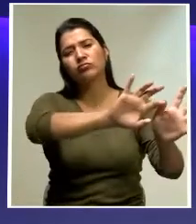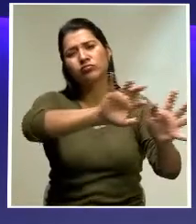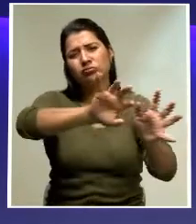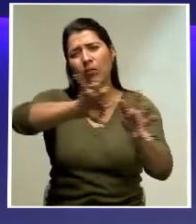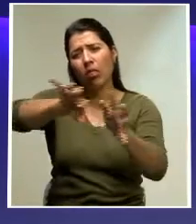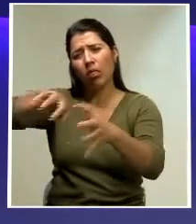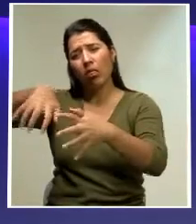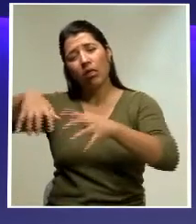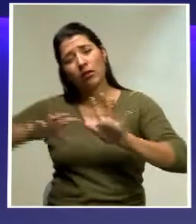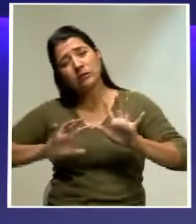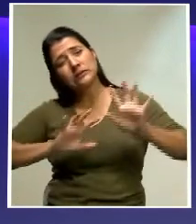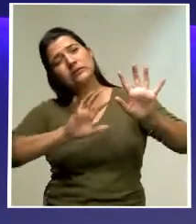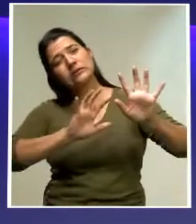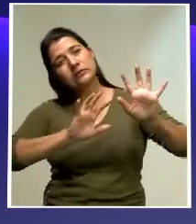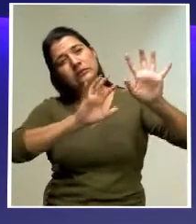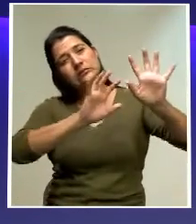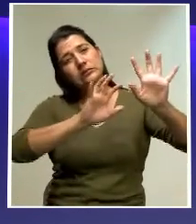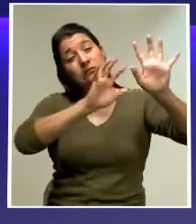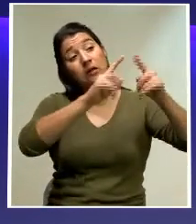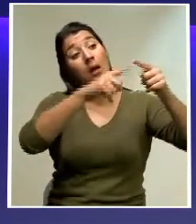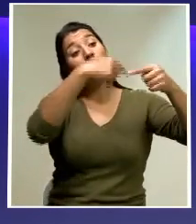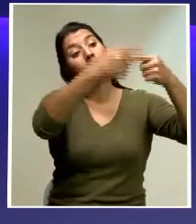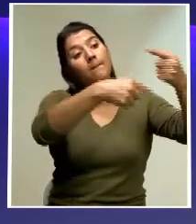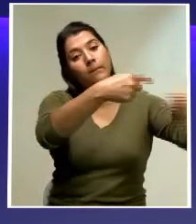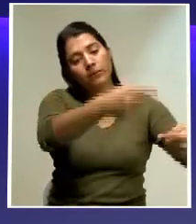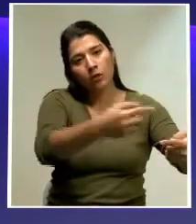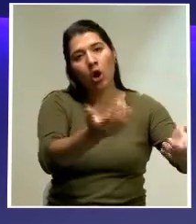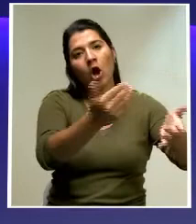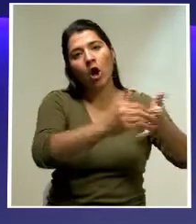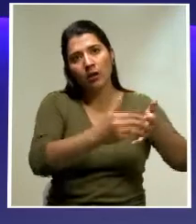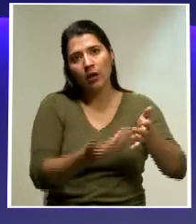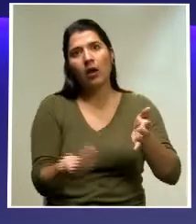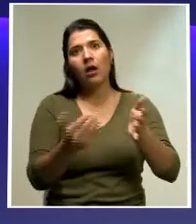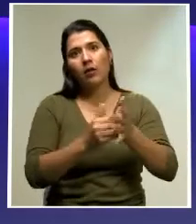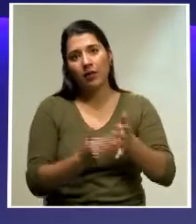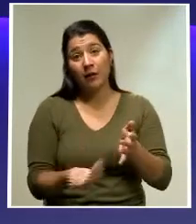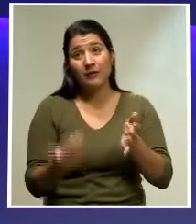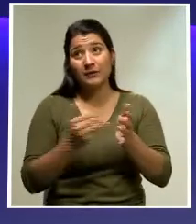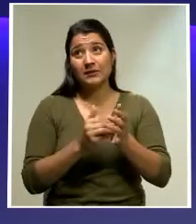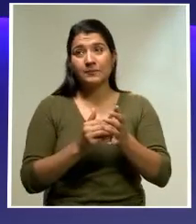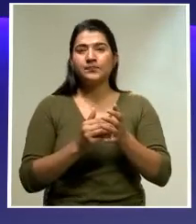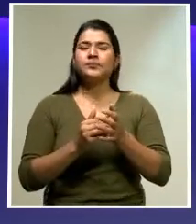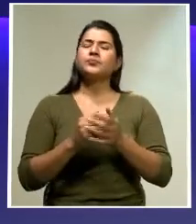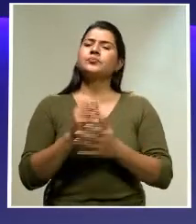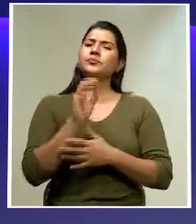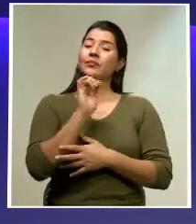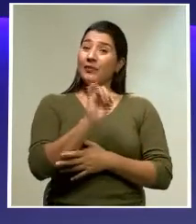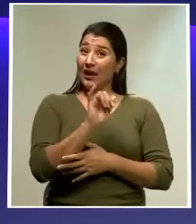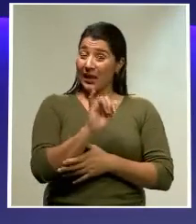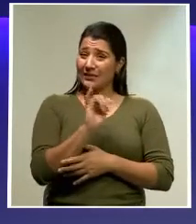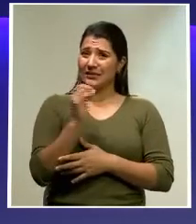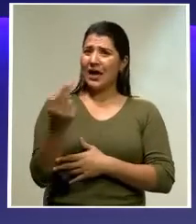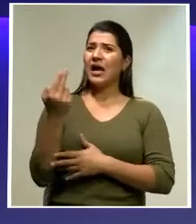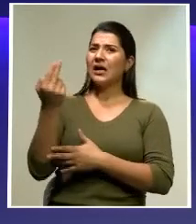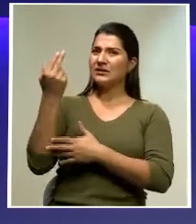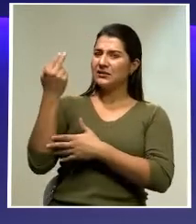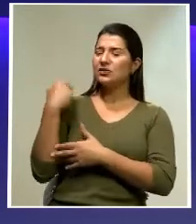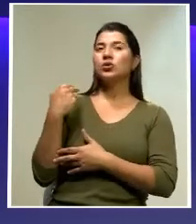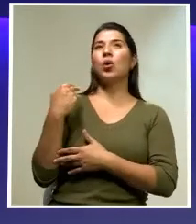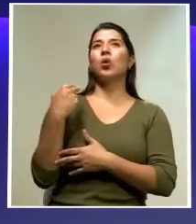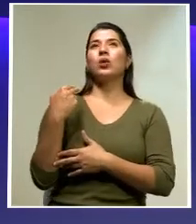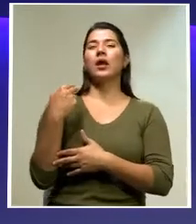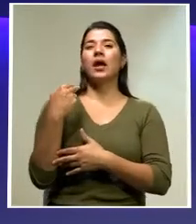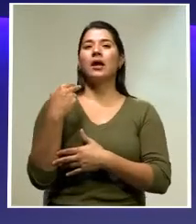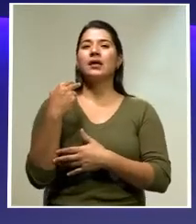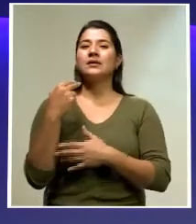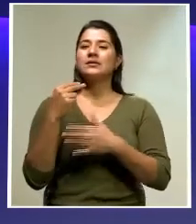así, una y otra vez. El mito de Sísifo es la tragedia de quienes deben repetir una acción